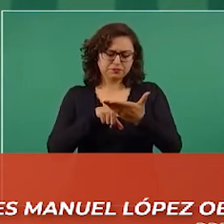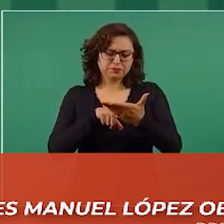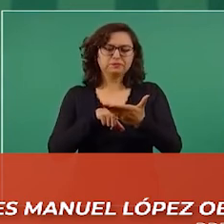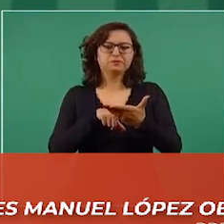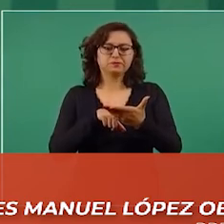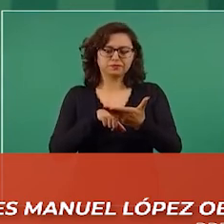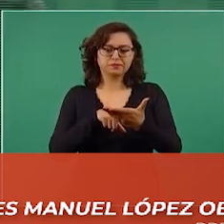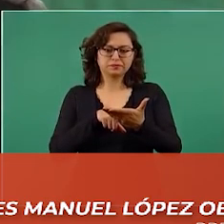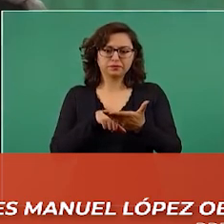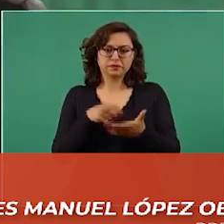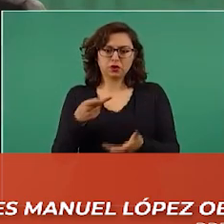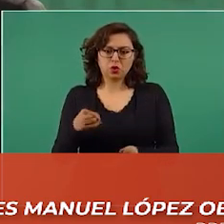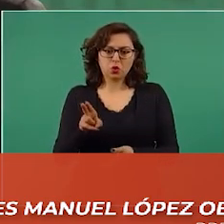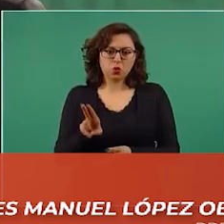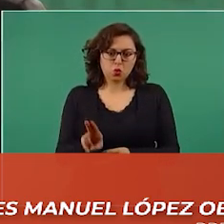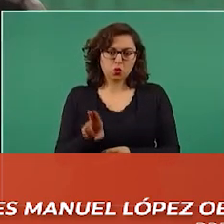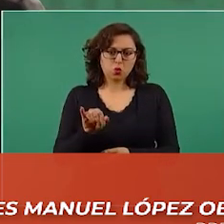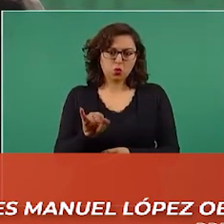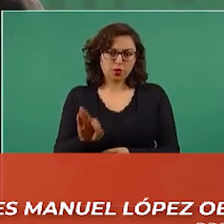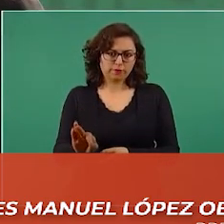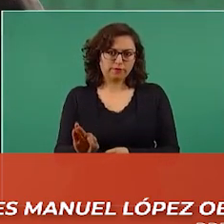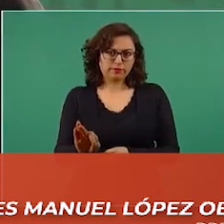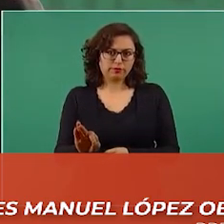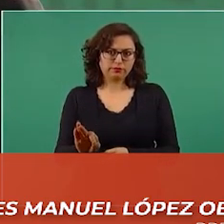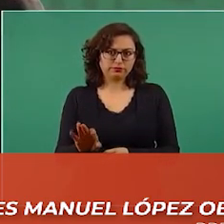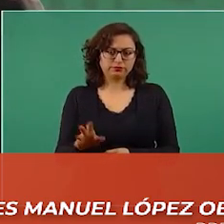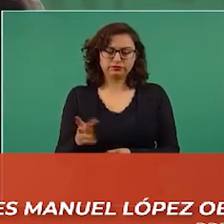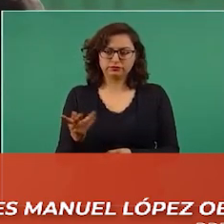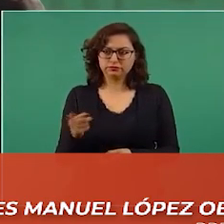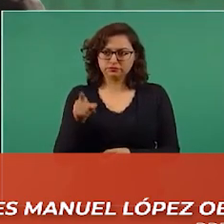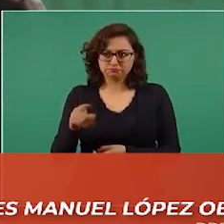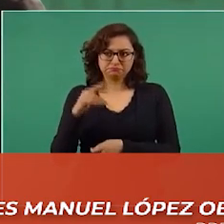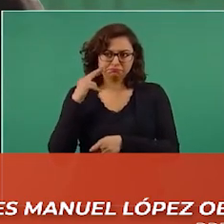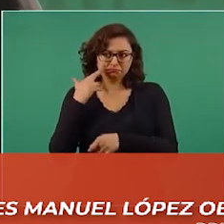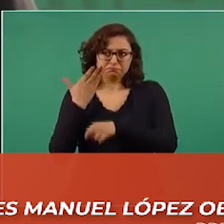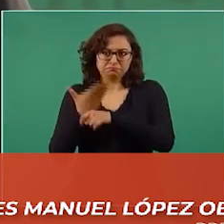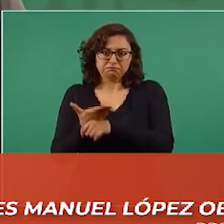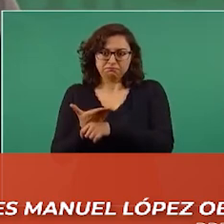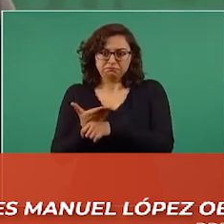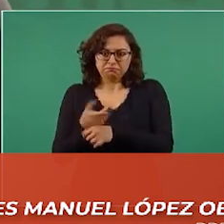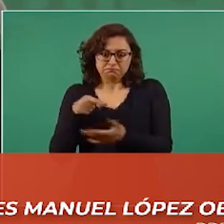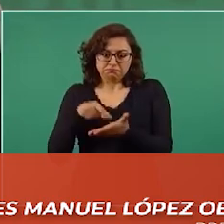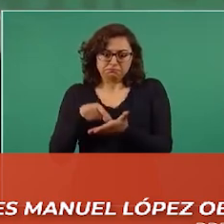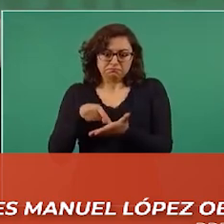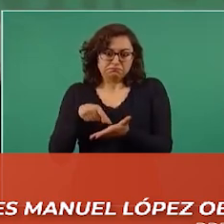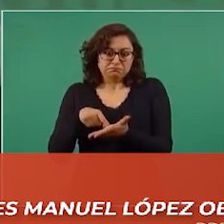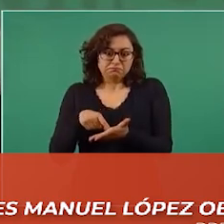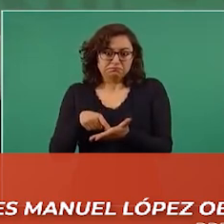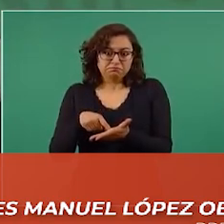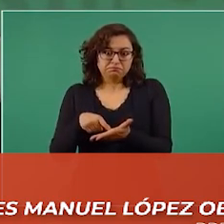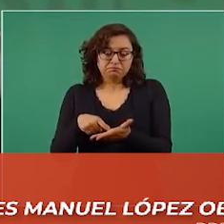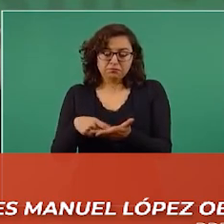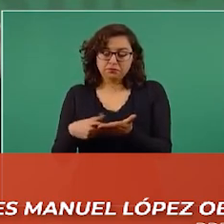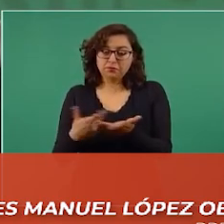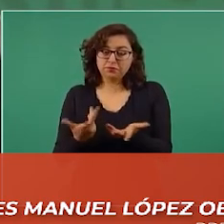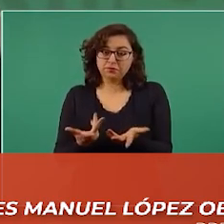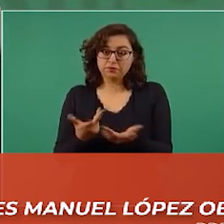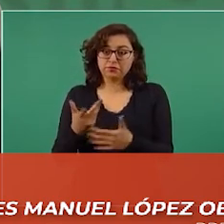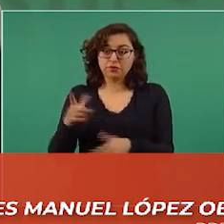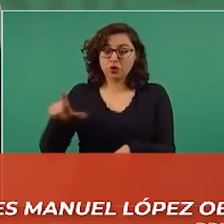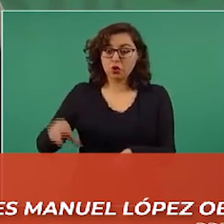inteligencia financiera y en esa solicitud en ese escrito nos piden